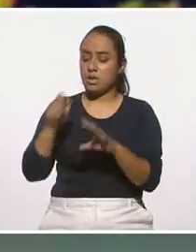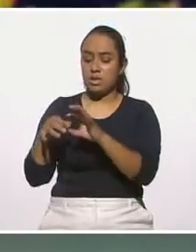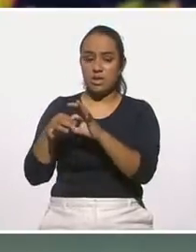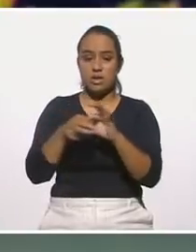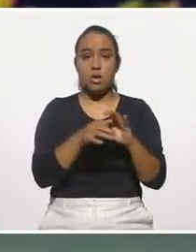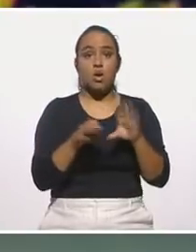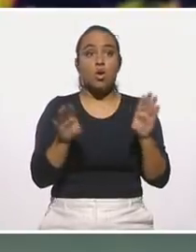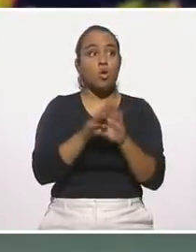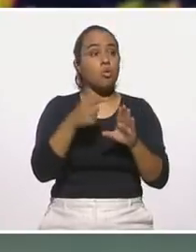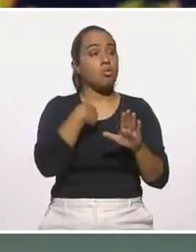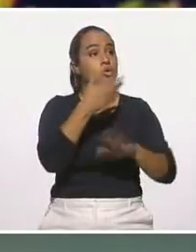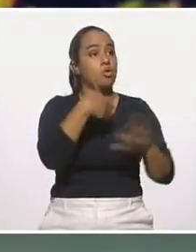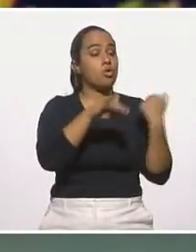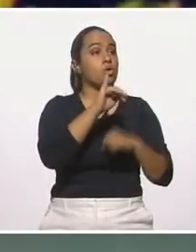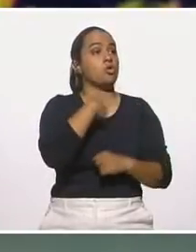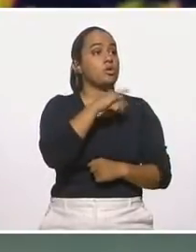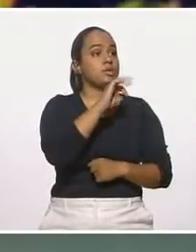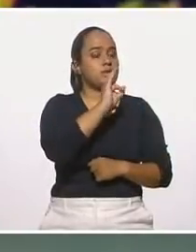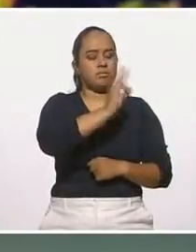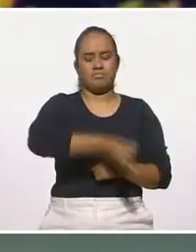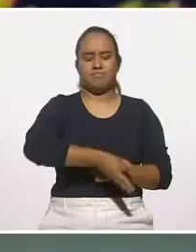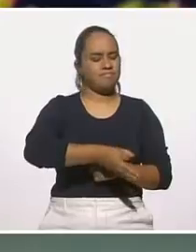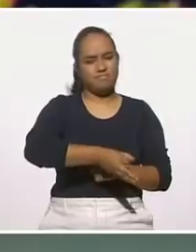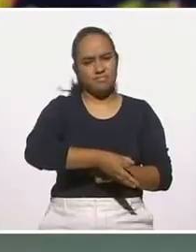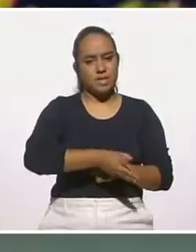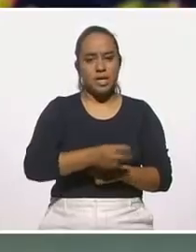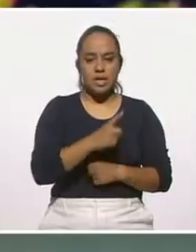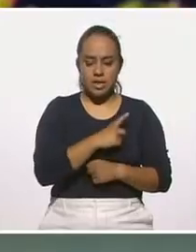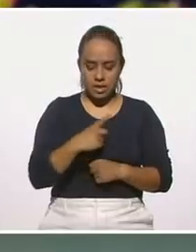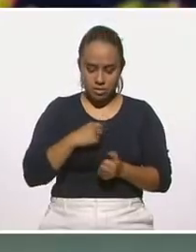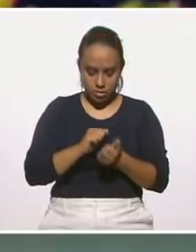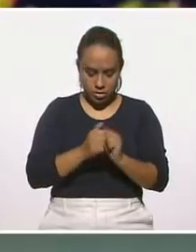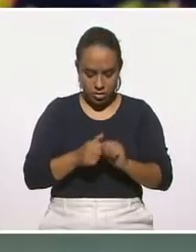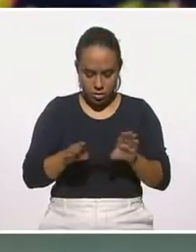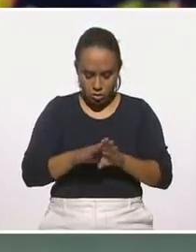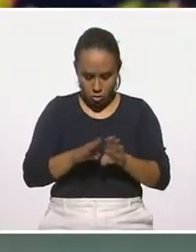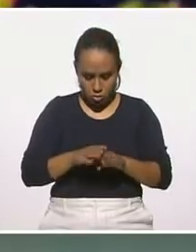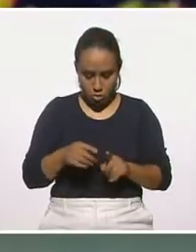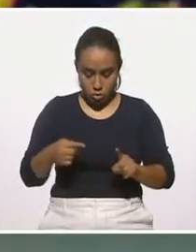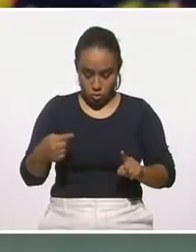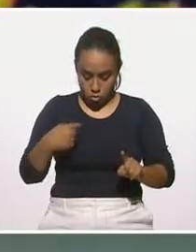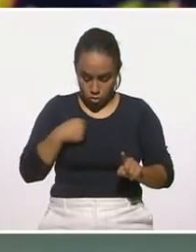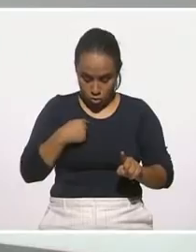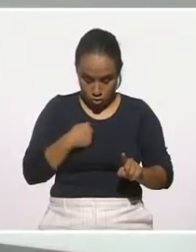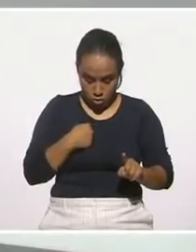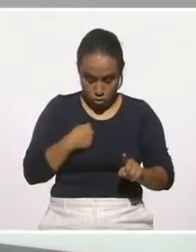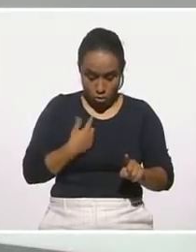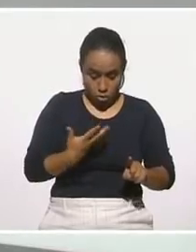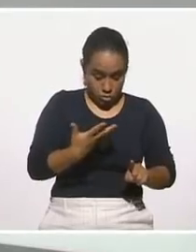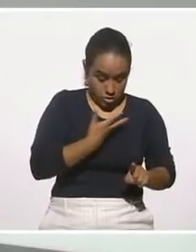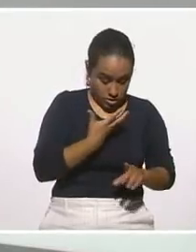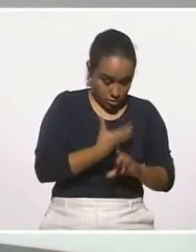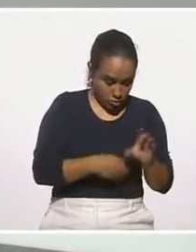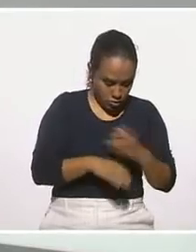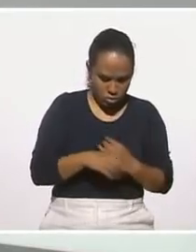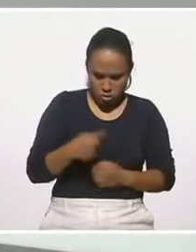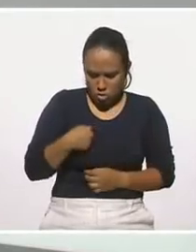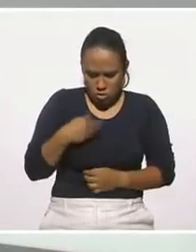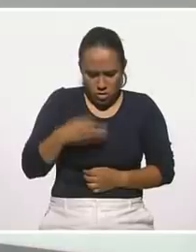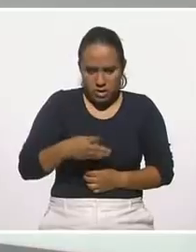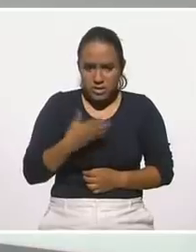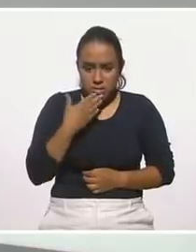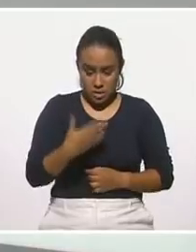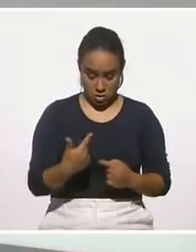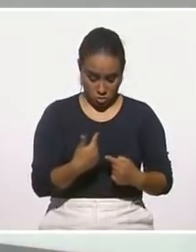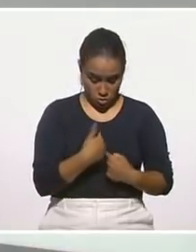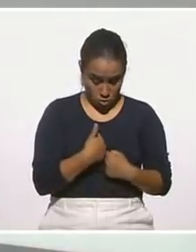una realización y a una aceptación. Tenemos que empezar a trabajar en reconocer que yo soy con lo que tengo, y que con lo que tengo